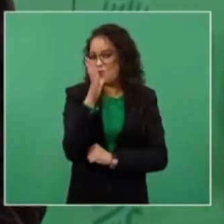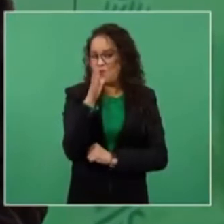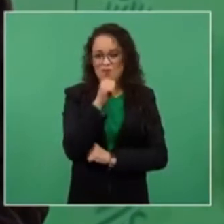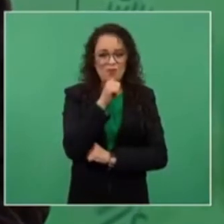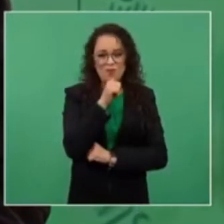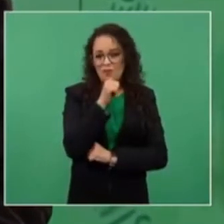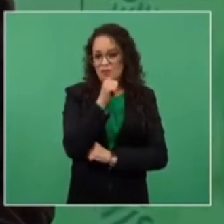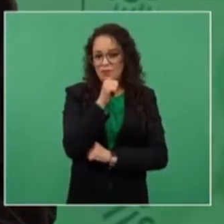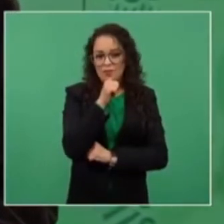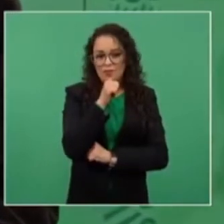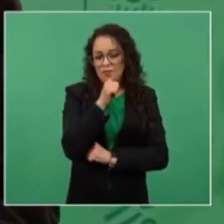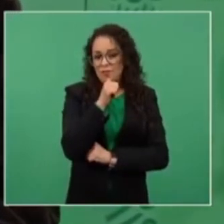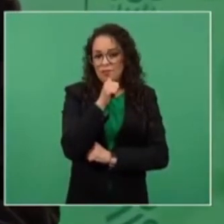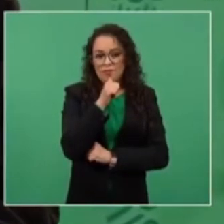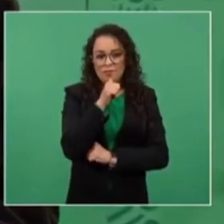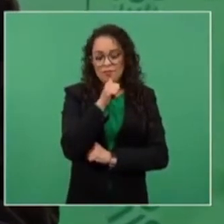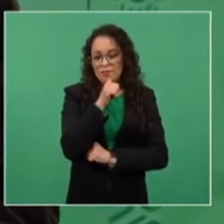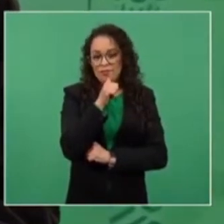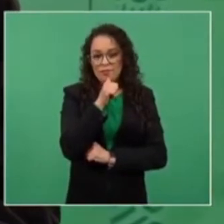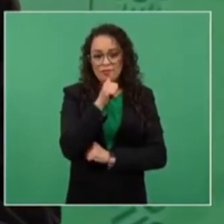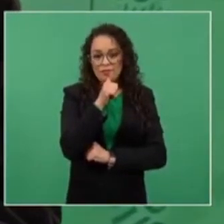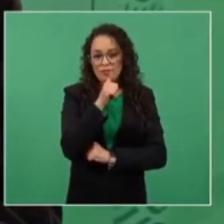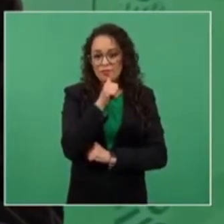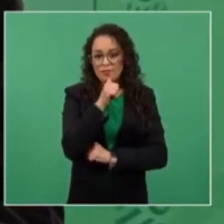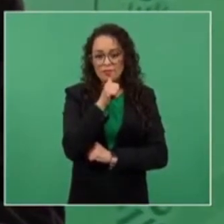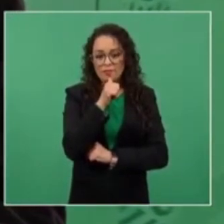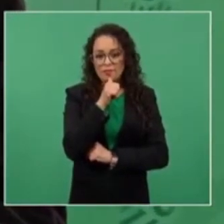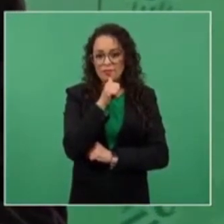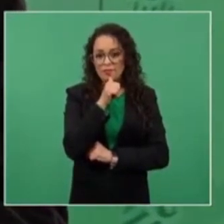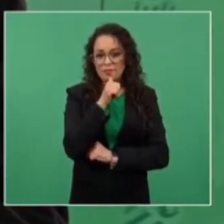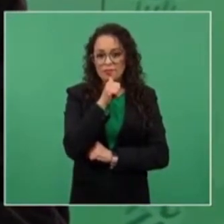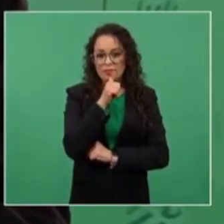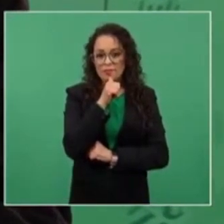se puede omitir